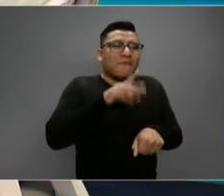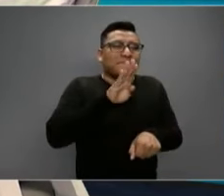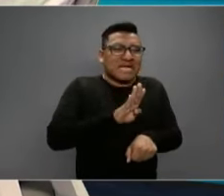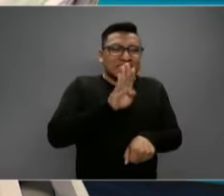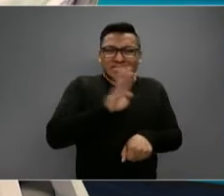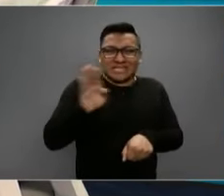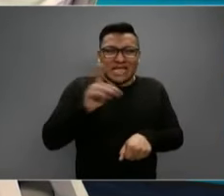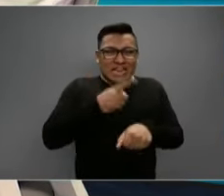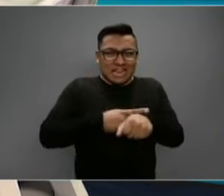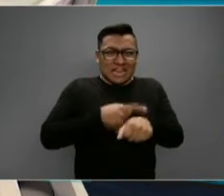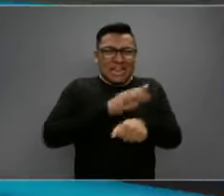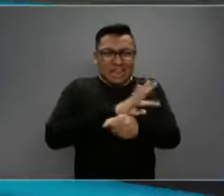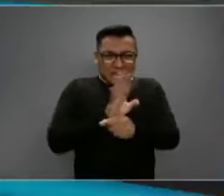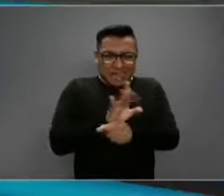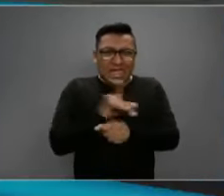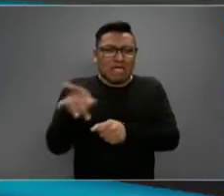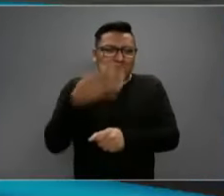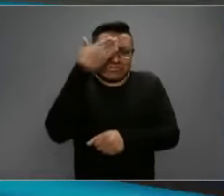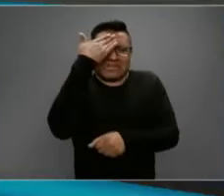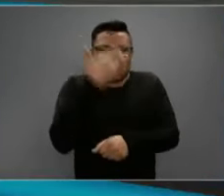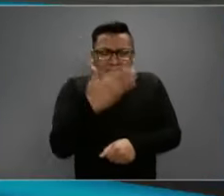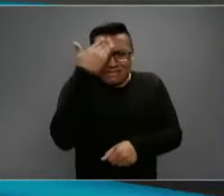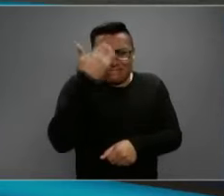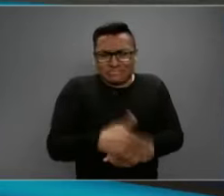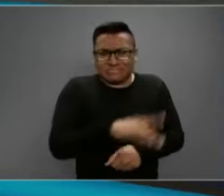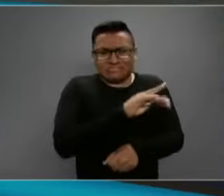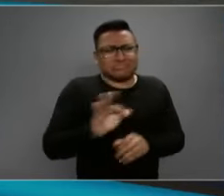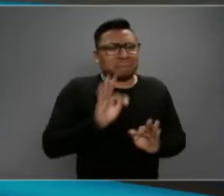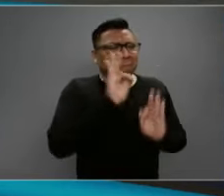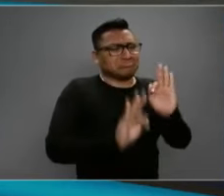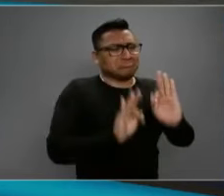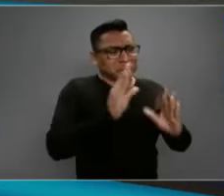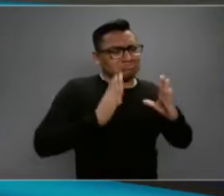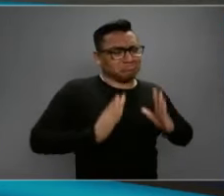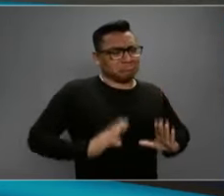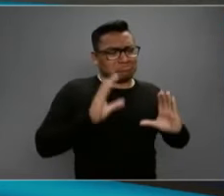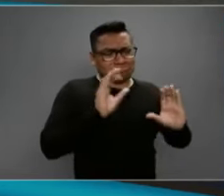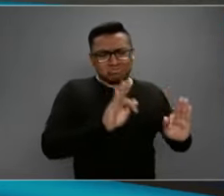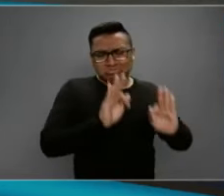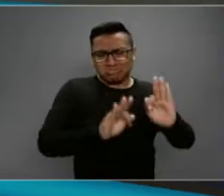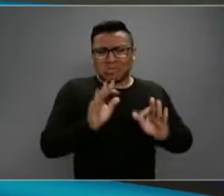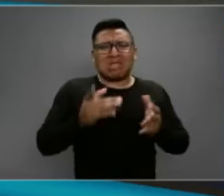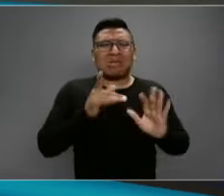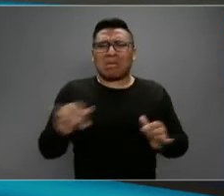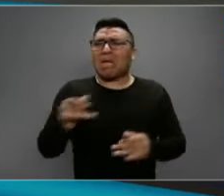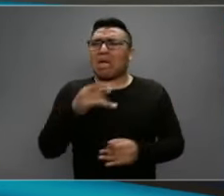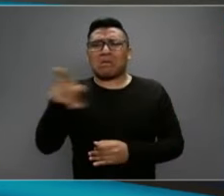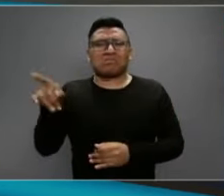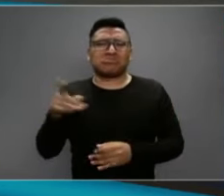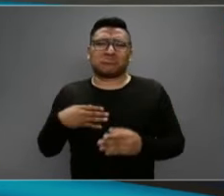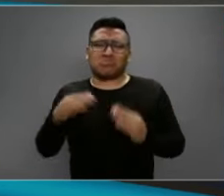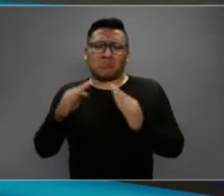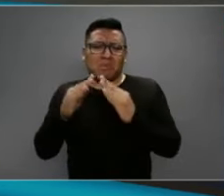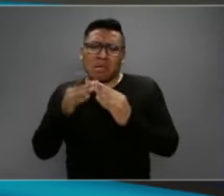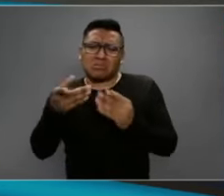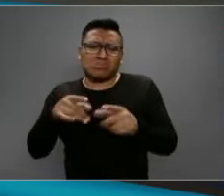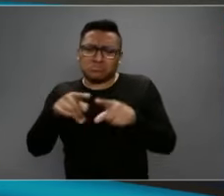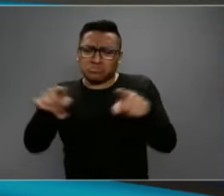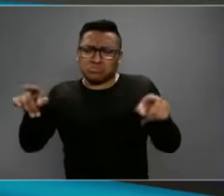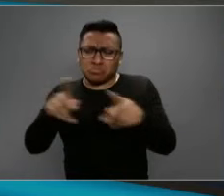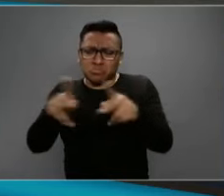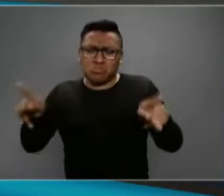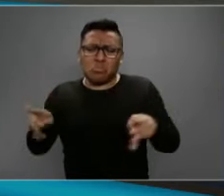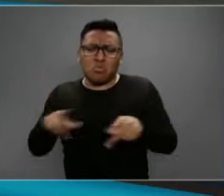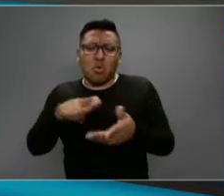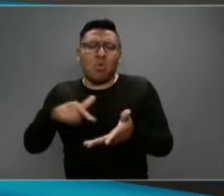coronavirus y pueden llevarse a cabo los servicios funerarios de las personas. ¿A qué problema nos